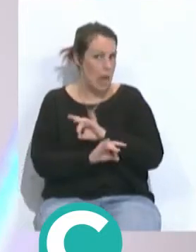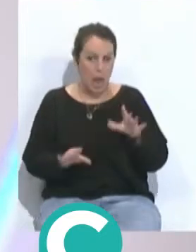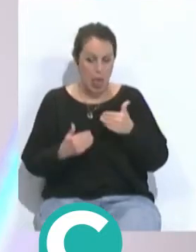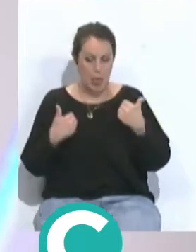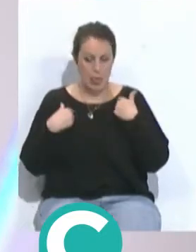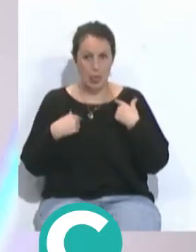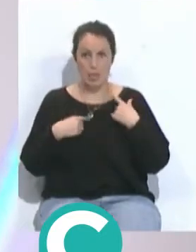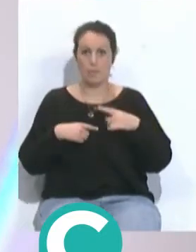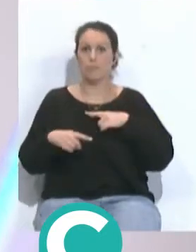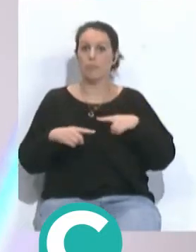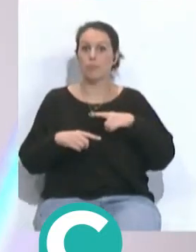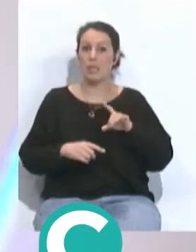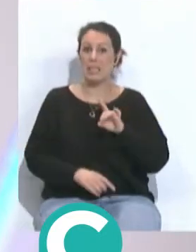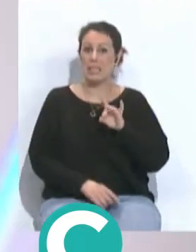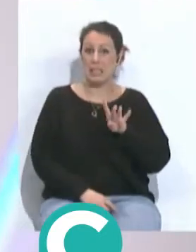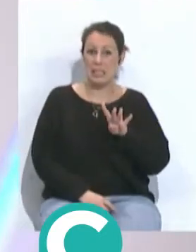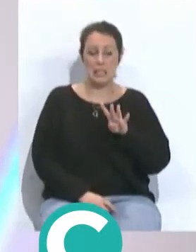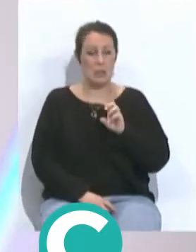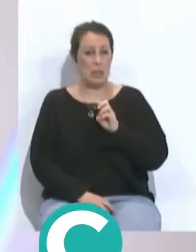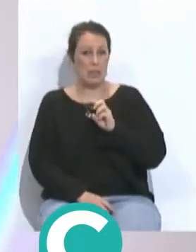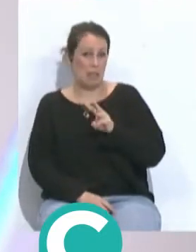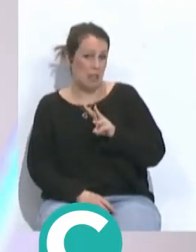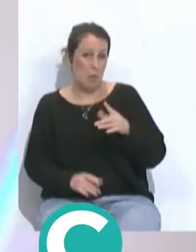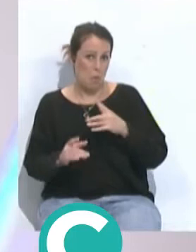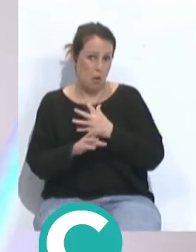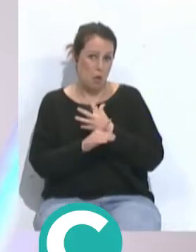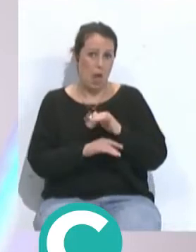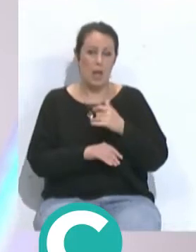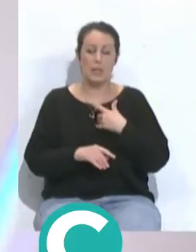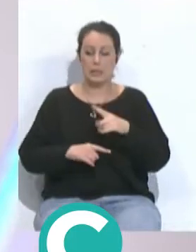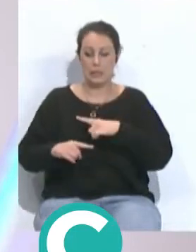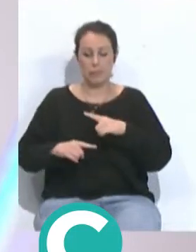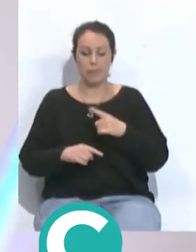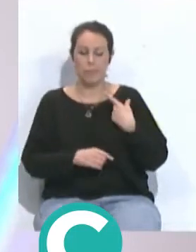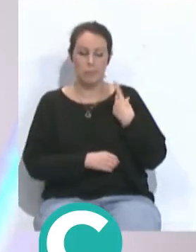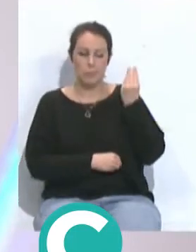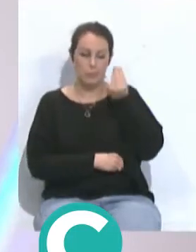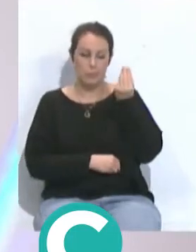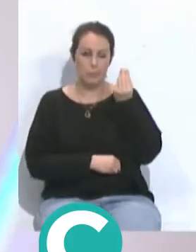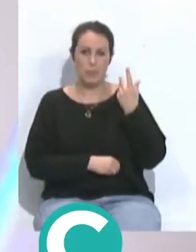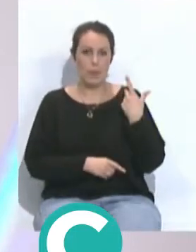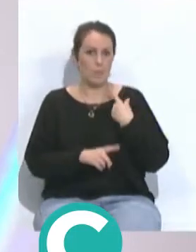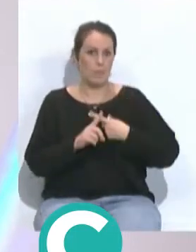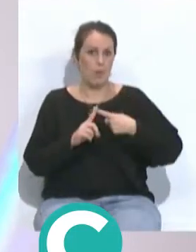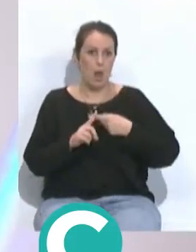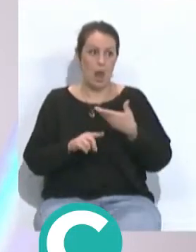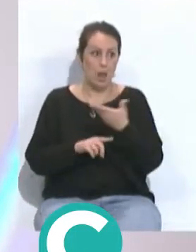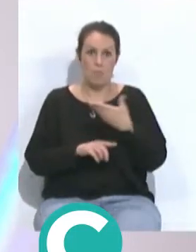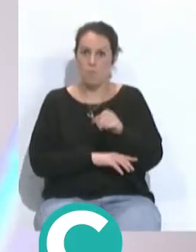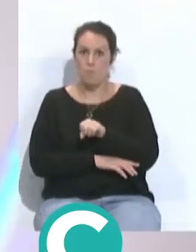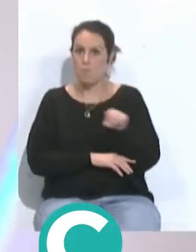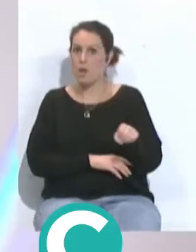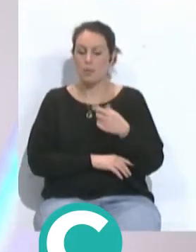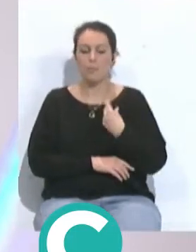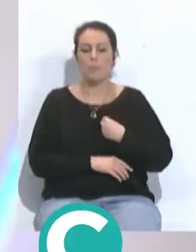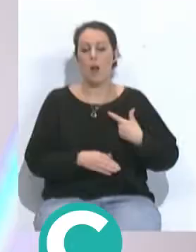y con 13, 14 jugadores que son los que está contándose yo, González, que están ahora mismo por un nivel por encima del resto y que son los que nos están dando